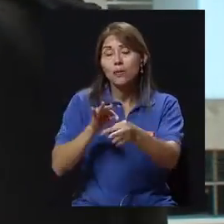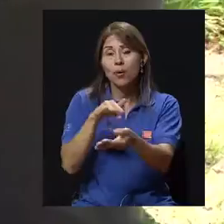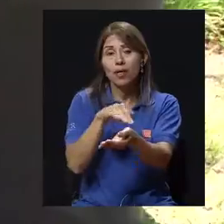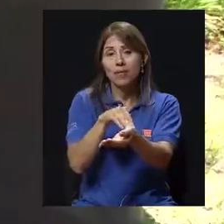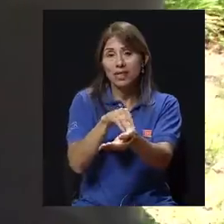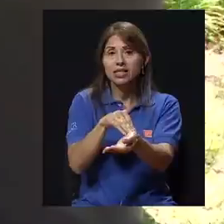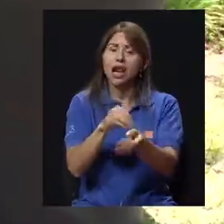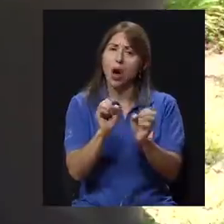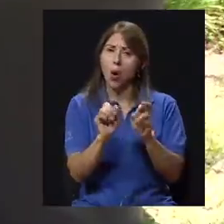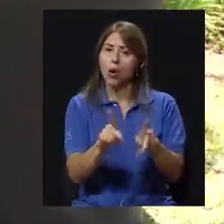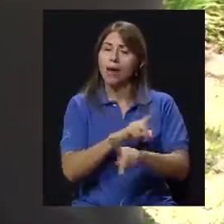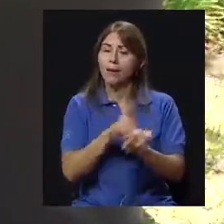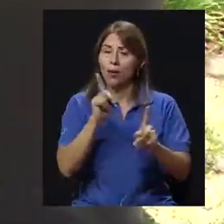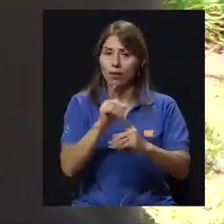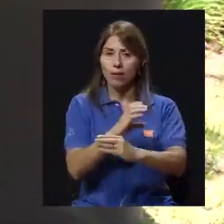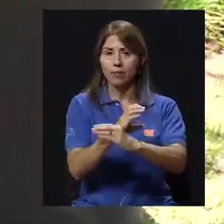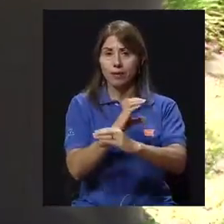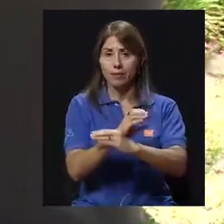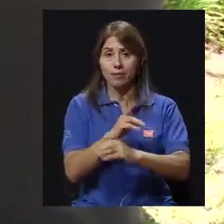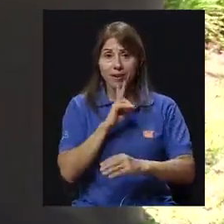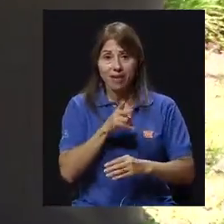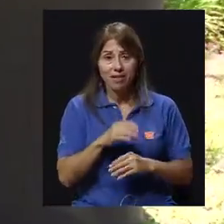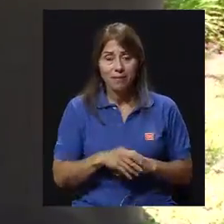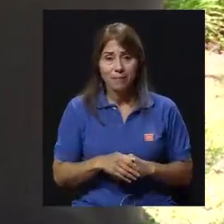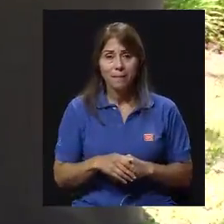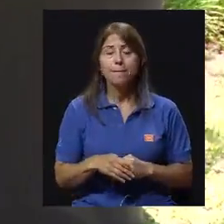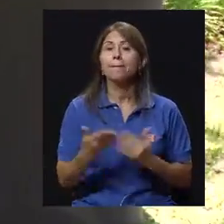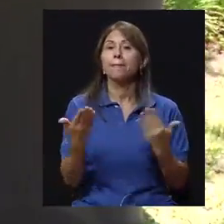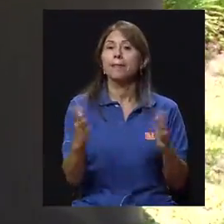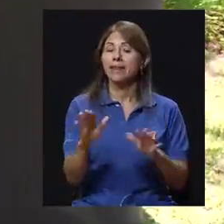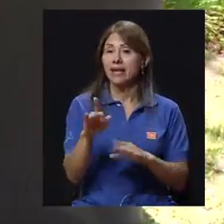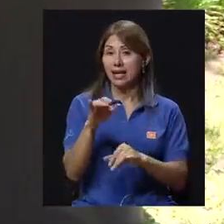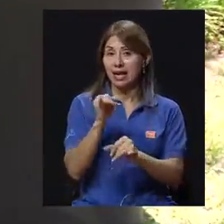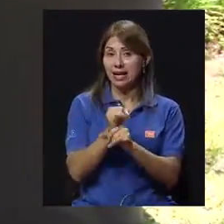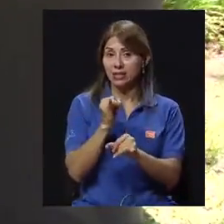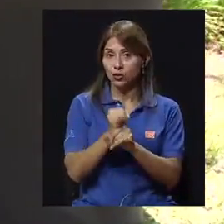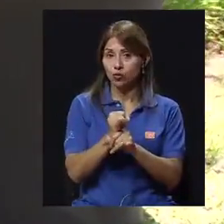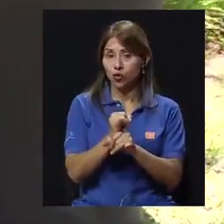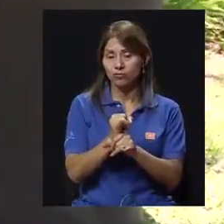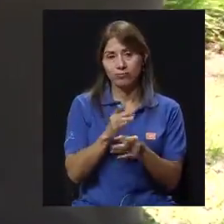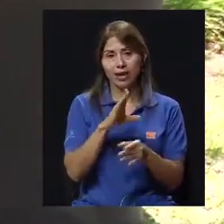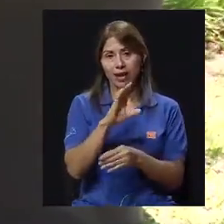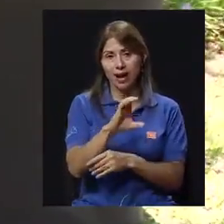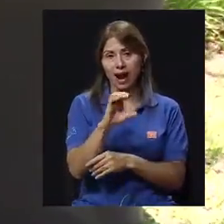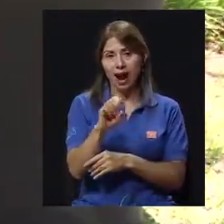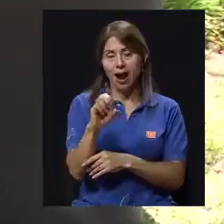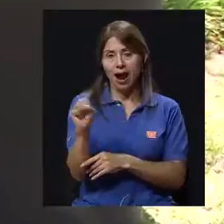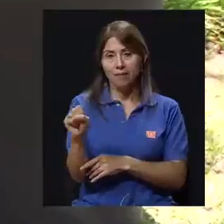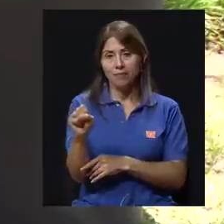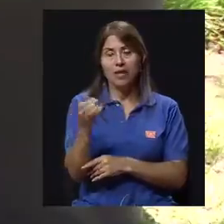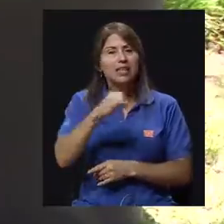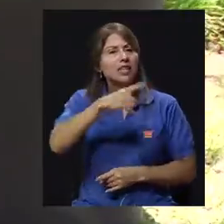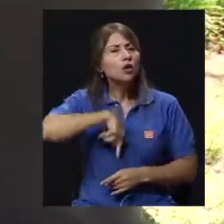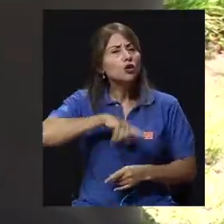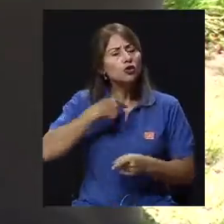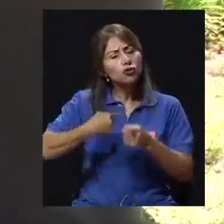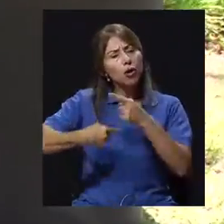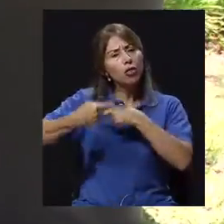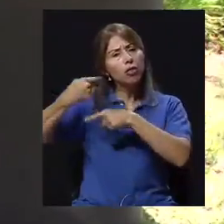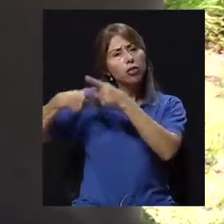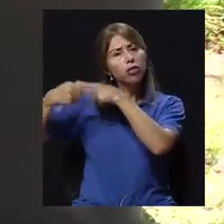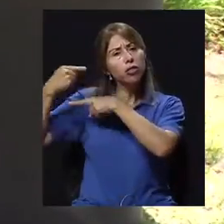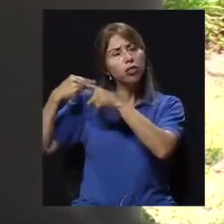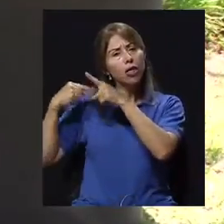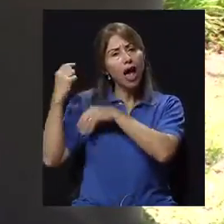hagan, pero tomando estas precauciones, ¿verdad, doctora? De hecho, en la institución, o en la caja, si nosotros nos remontamos, digamos, a los años